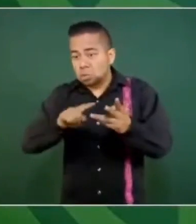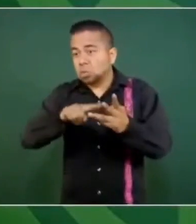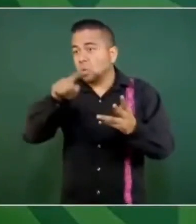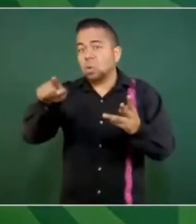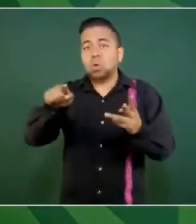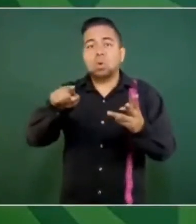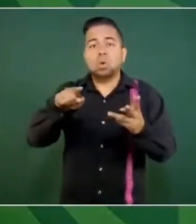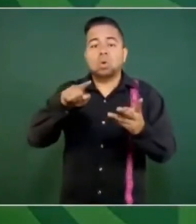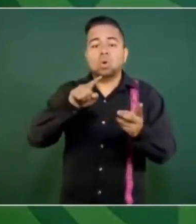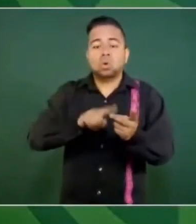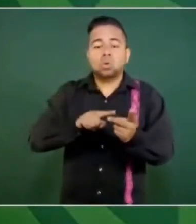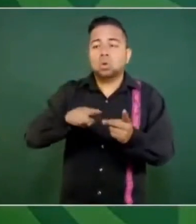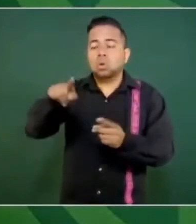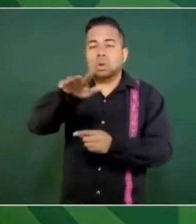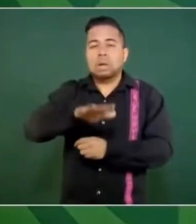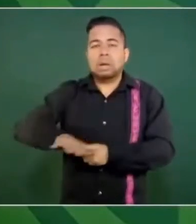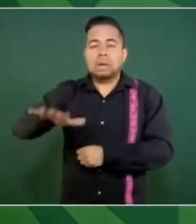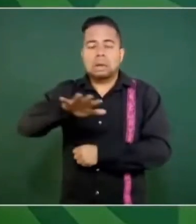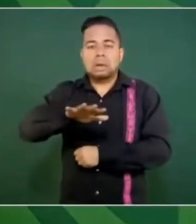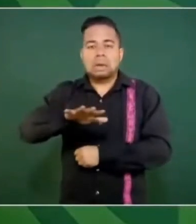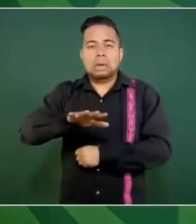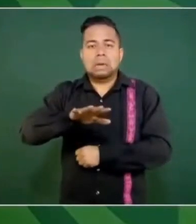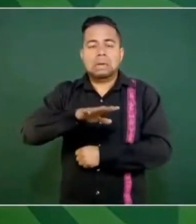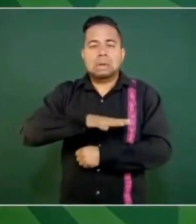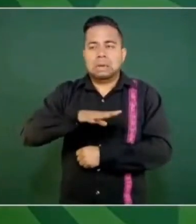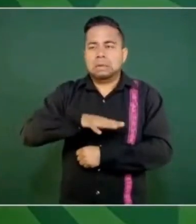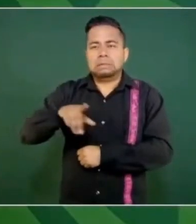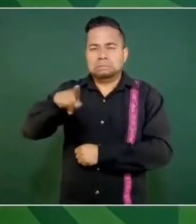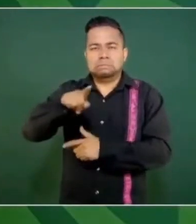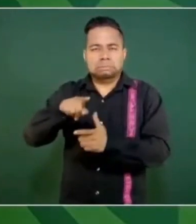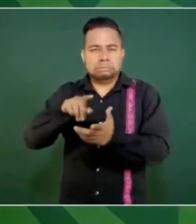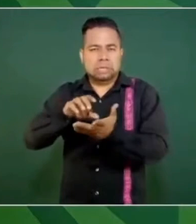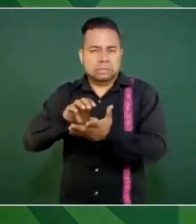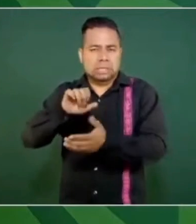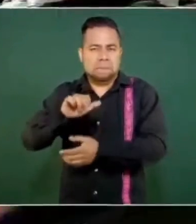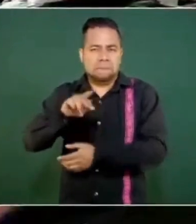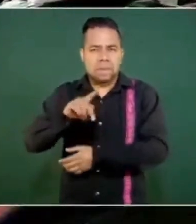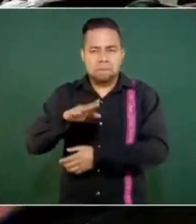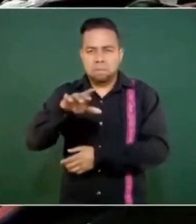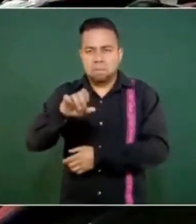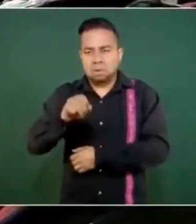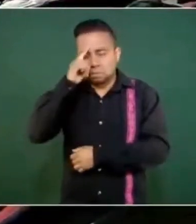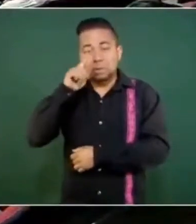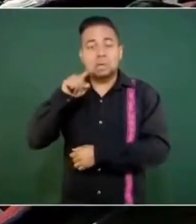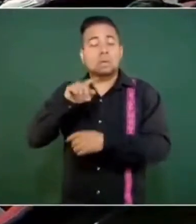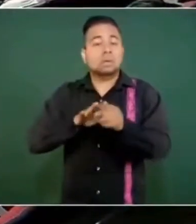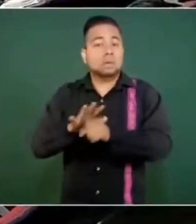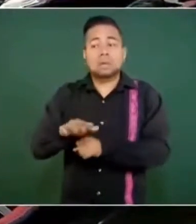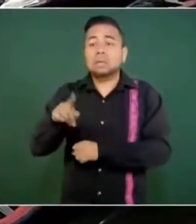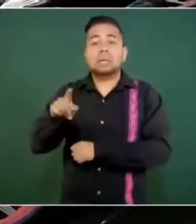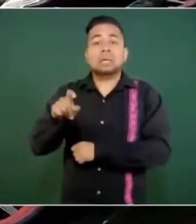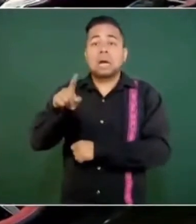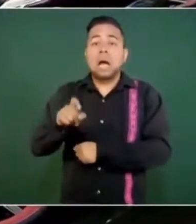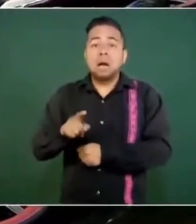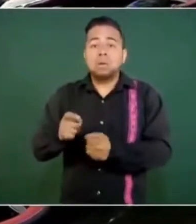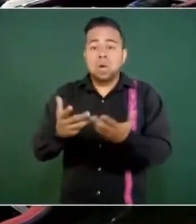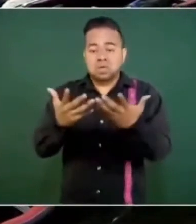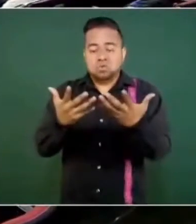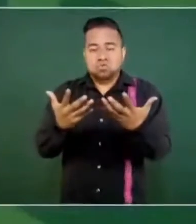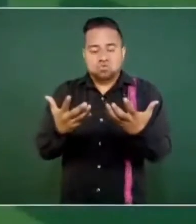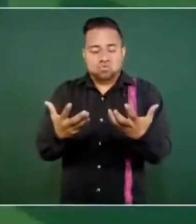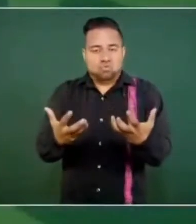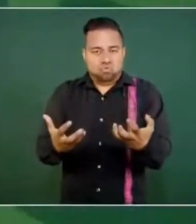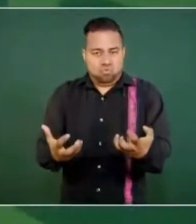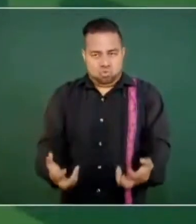parte donde está la zona de San Pablo, para que el agua que infiltremos al manto freático